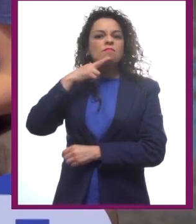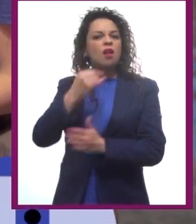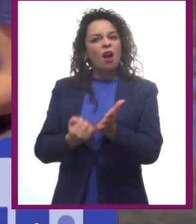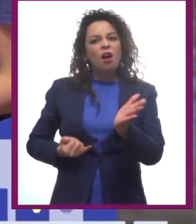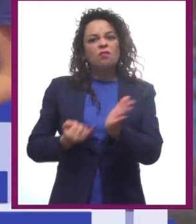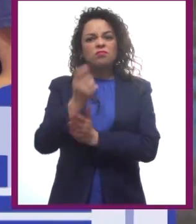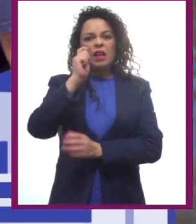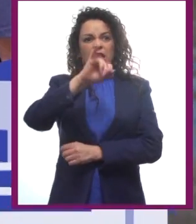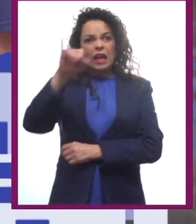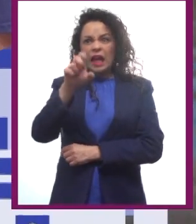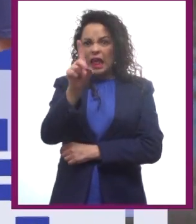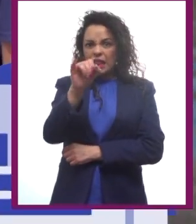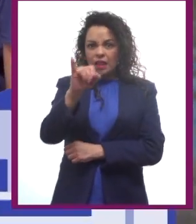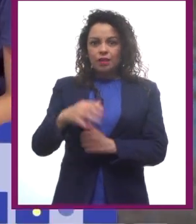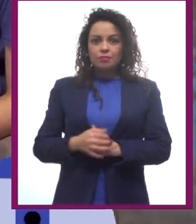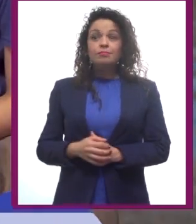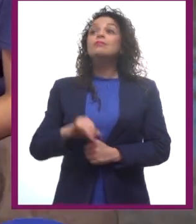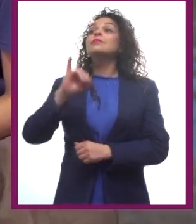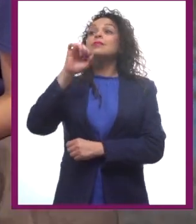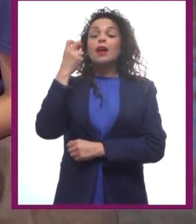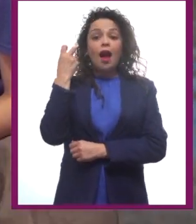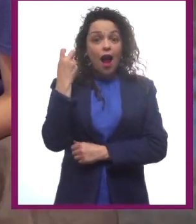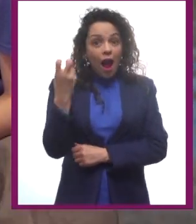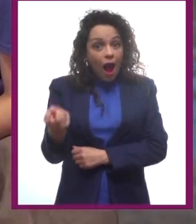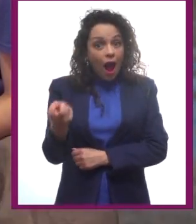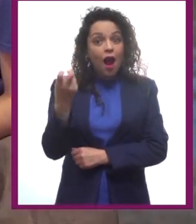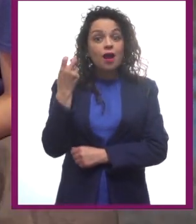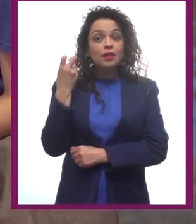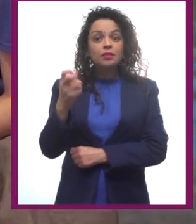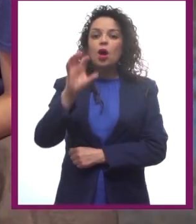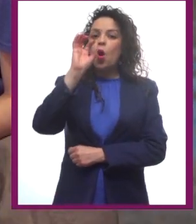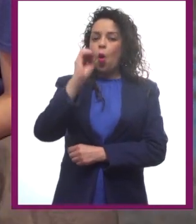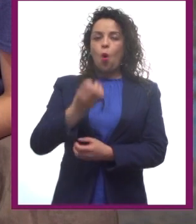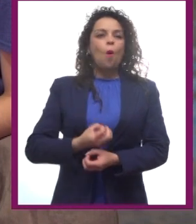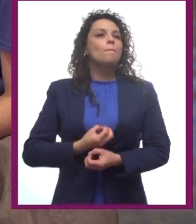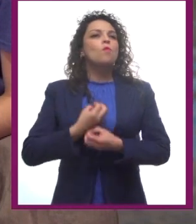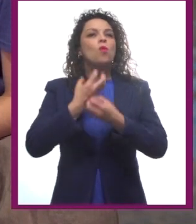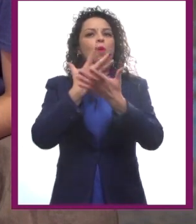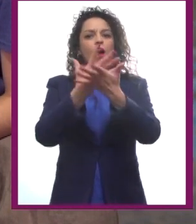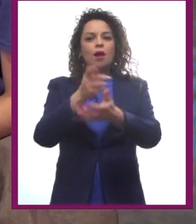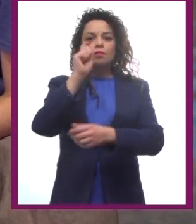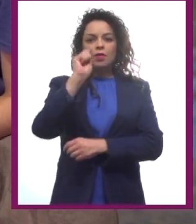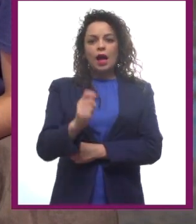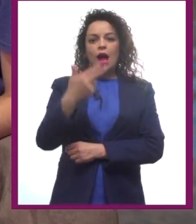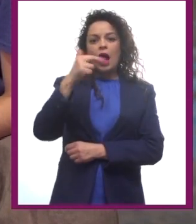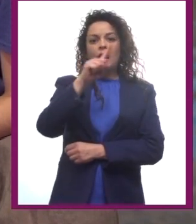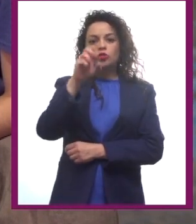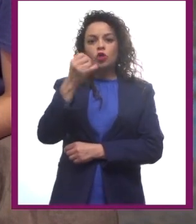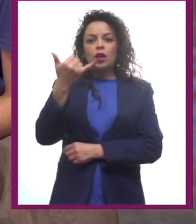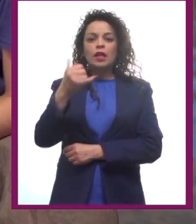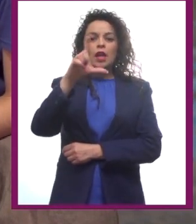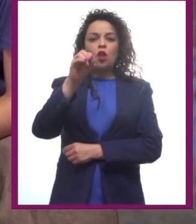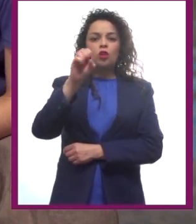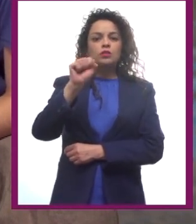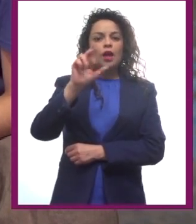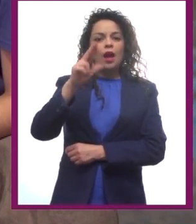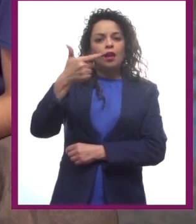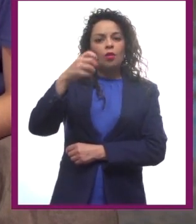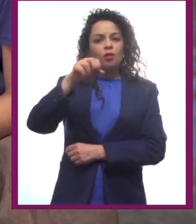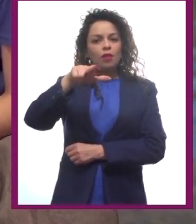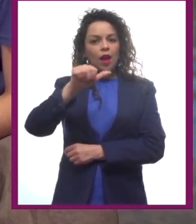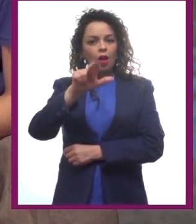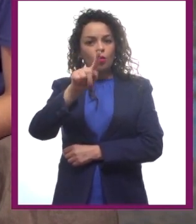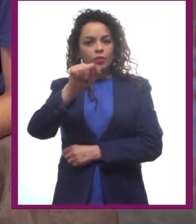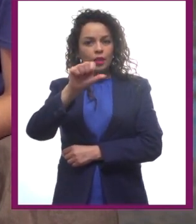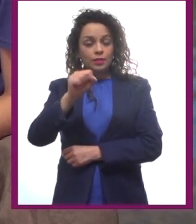Ajá. Sí, sí, sí. Sí. O en el poema épico de Hazón y los Argonautas. Es